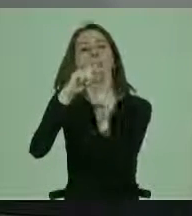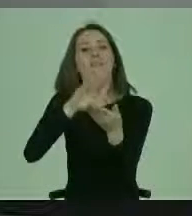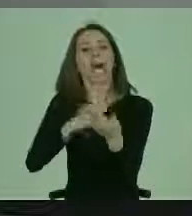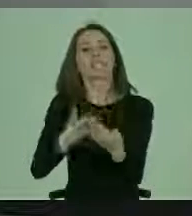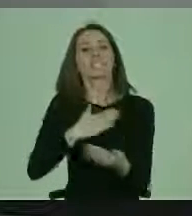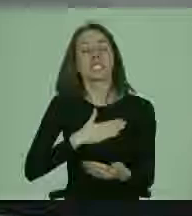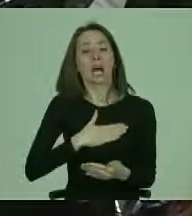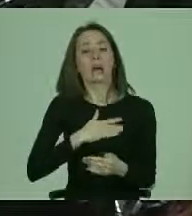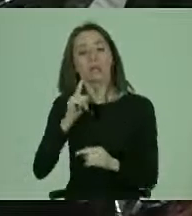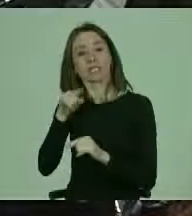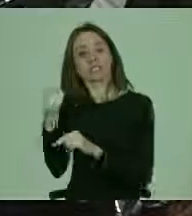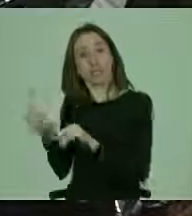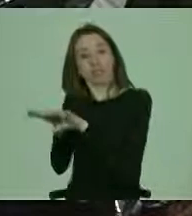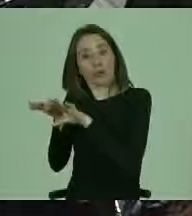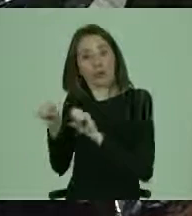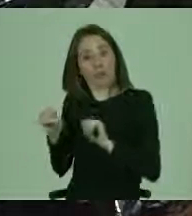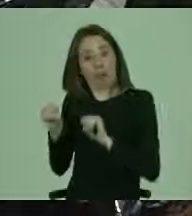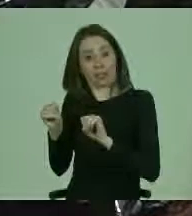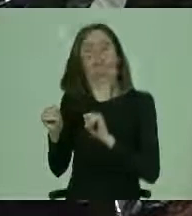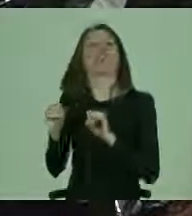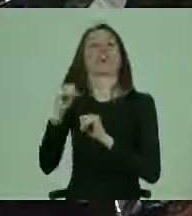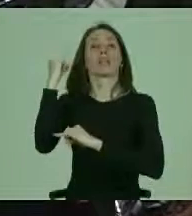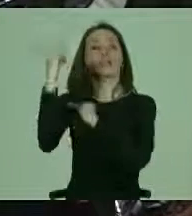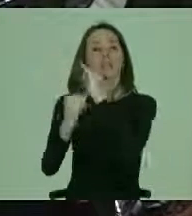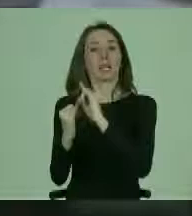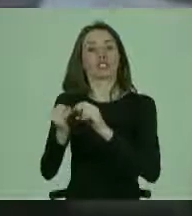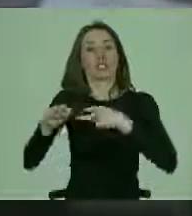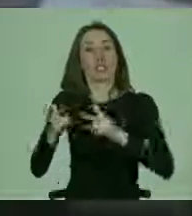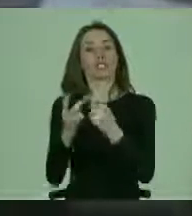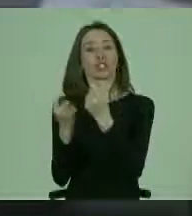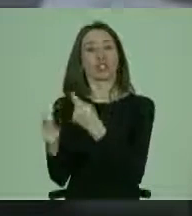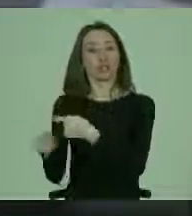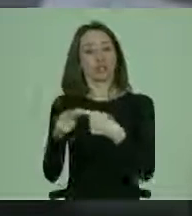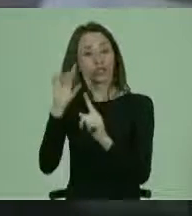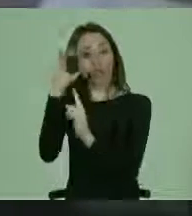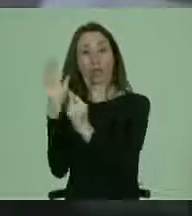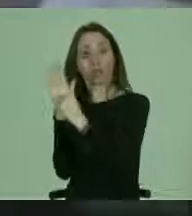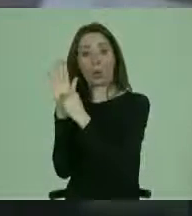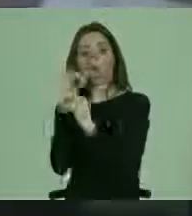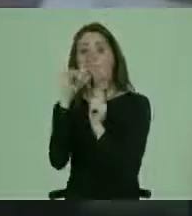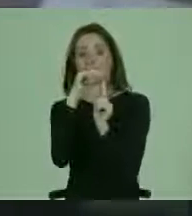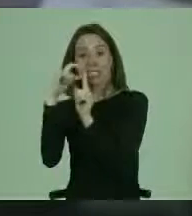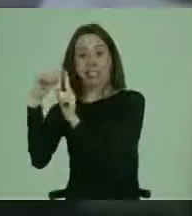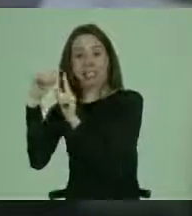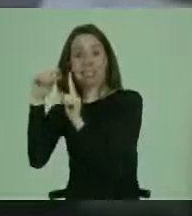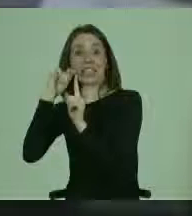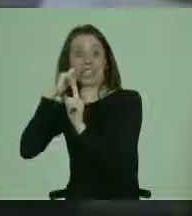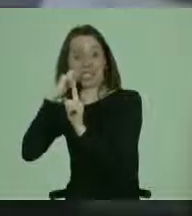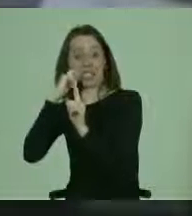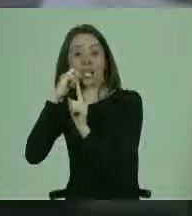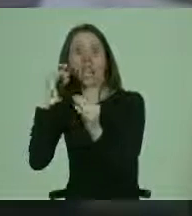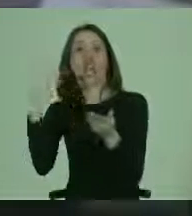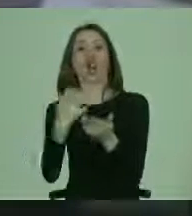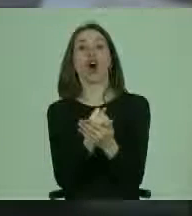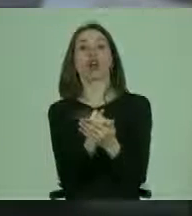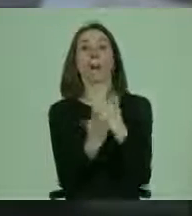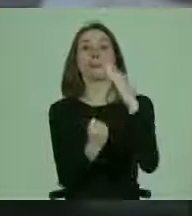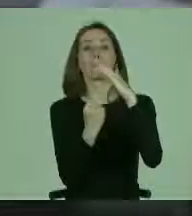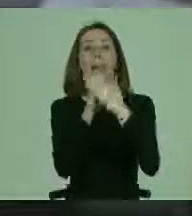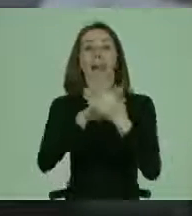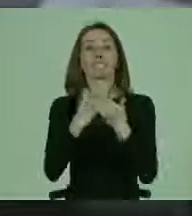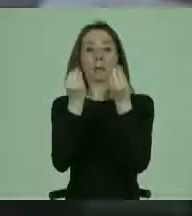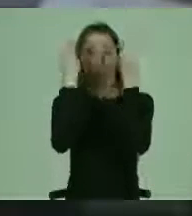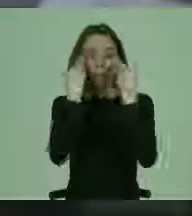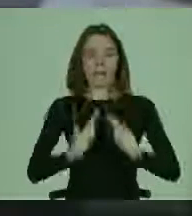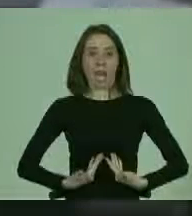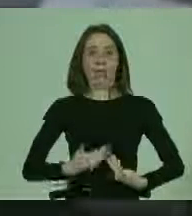definido en el Pacto Internacional de Derechos Económicos, Sociales y Culturales. Y se nos dice que es lograr el mayor grado de bienestar